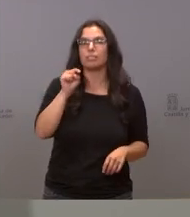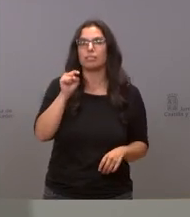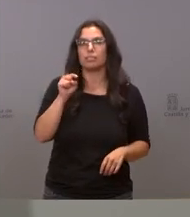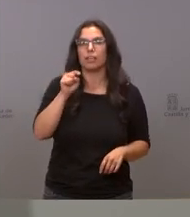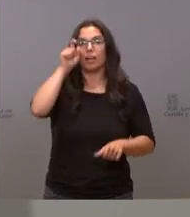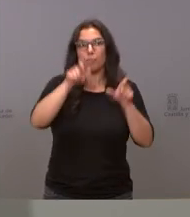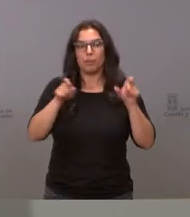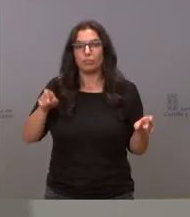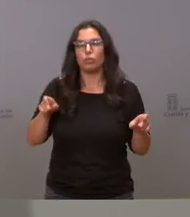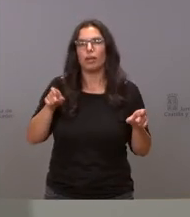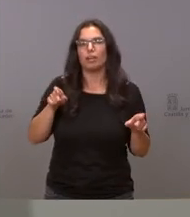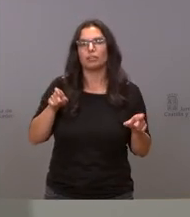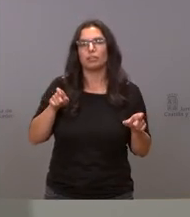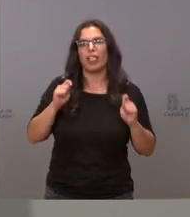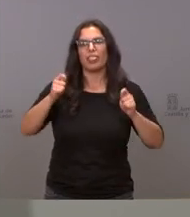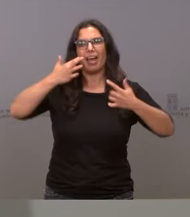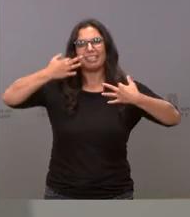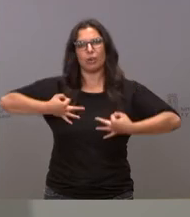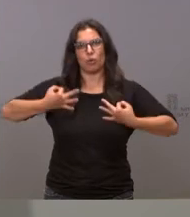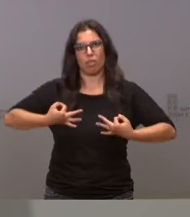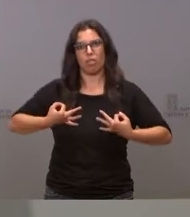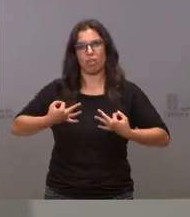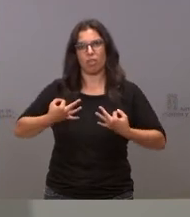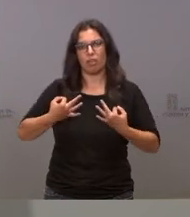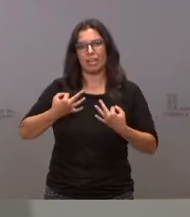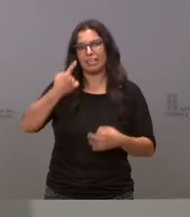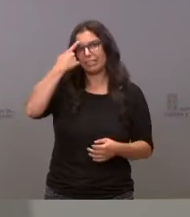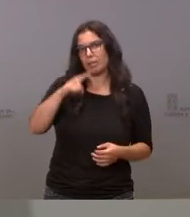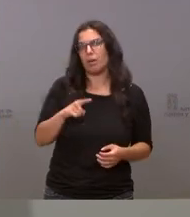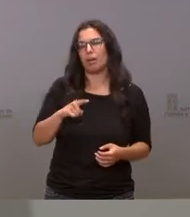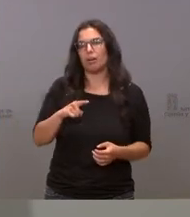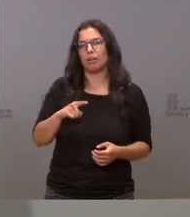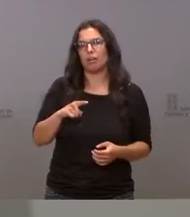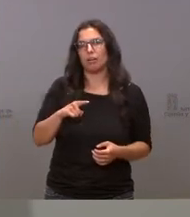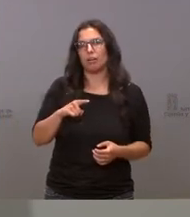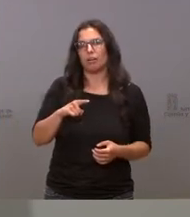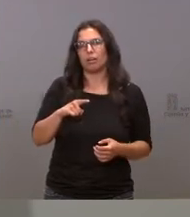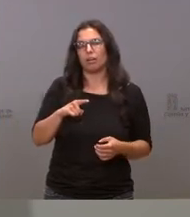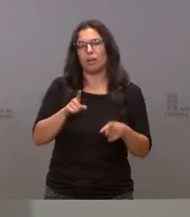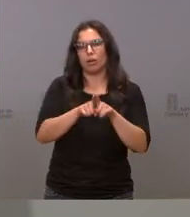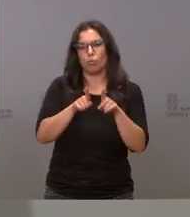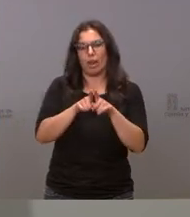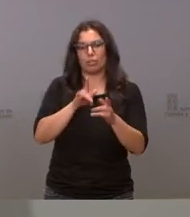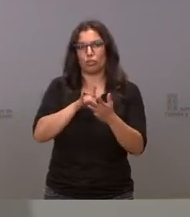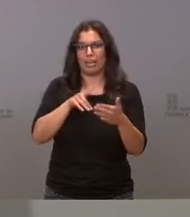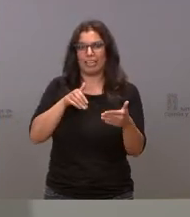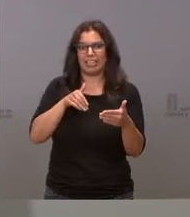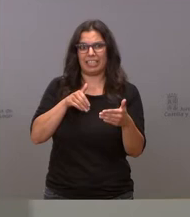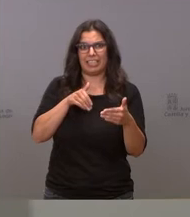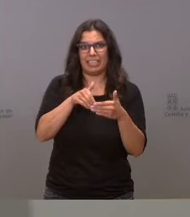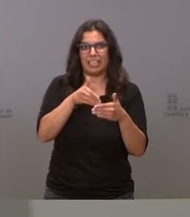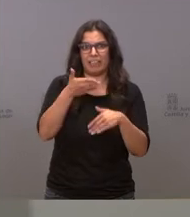gente se le garantice que no que no se va a enfrentar al horror